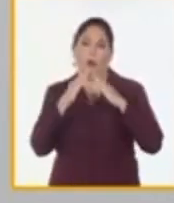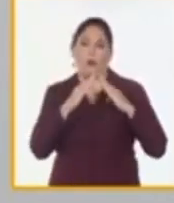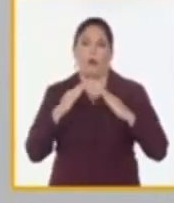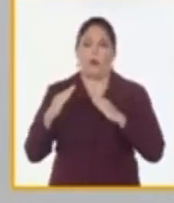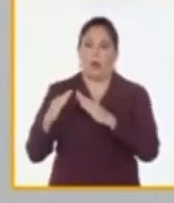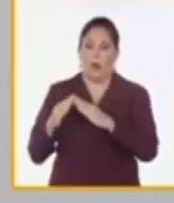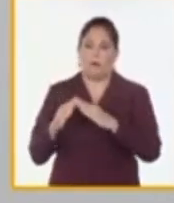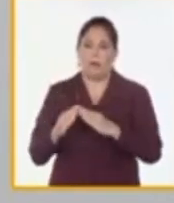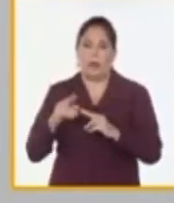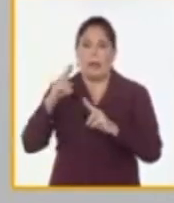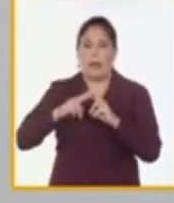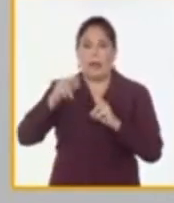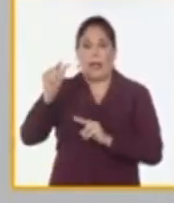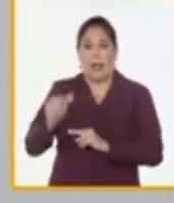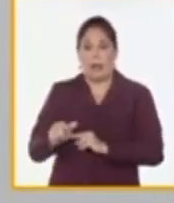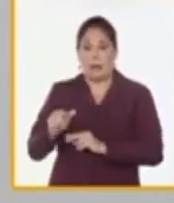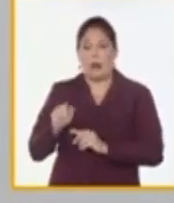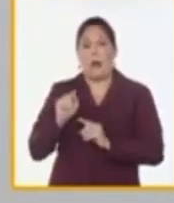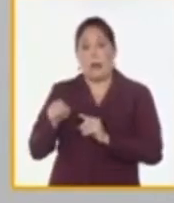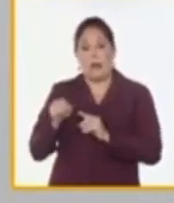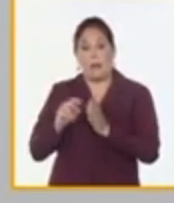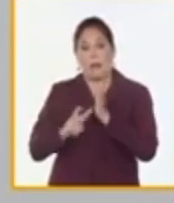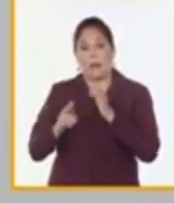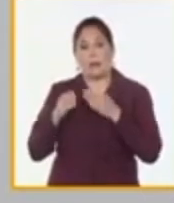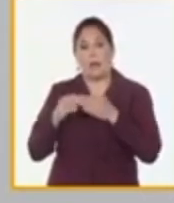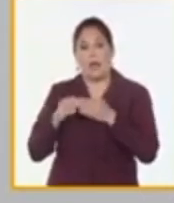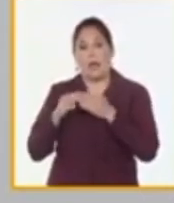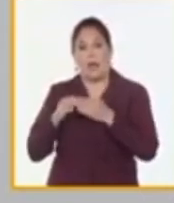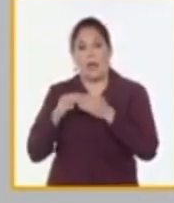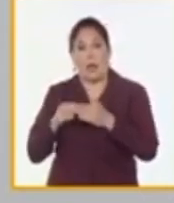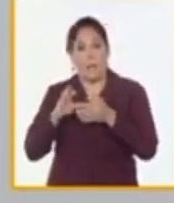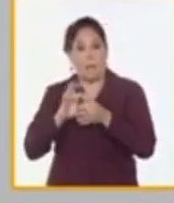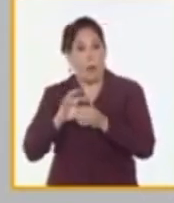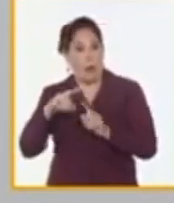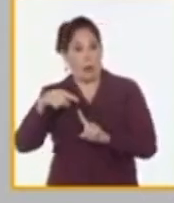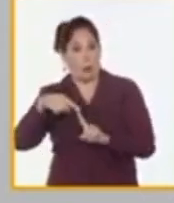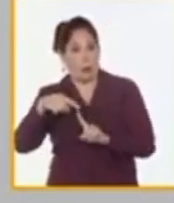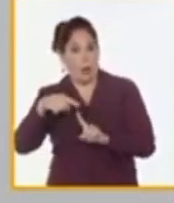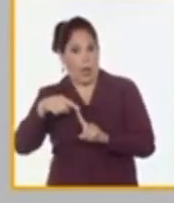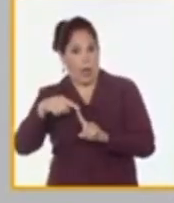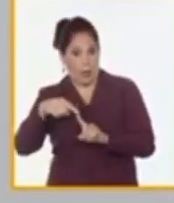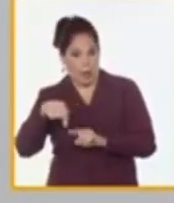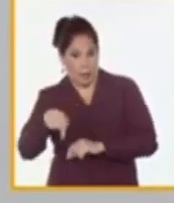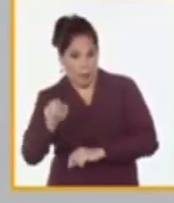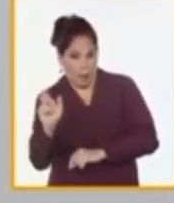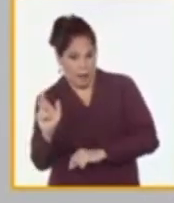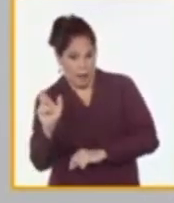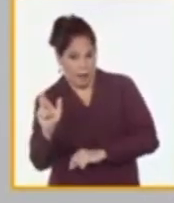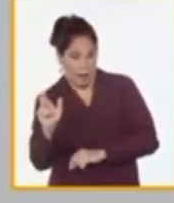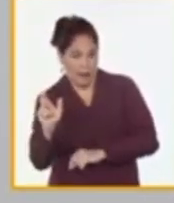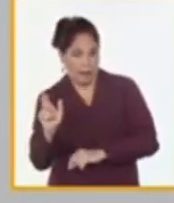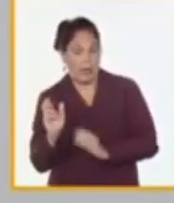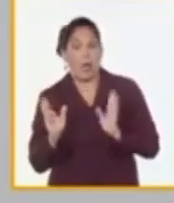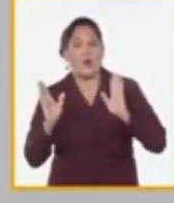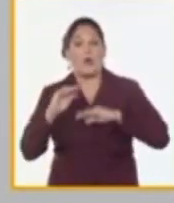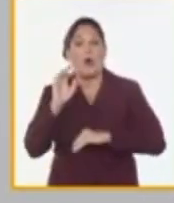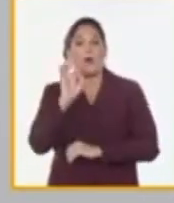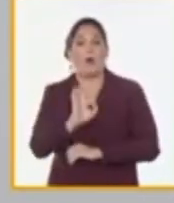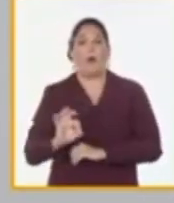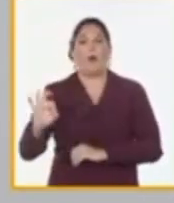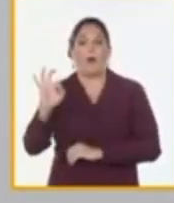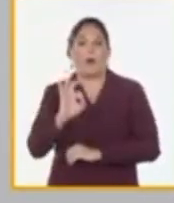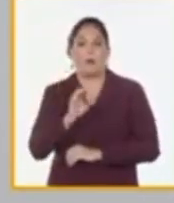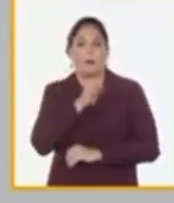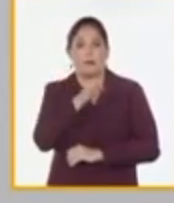guerrilla de teatrero en Granma, en Guantánamo, aunque por esta fecha no se organizaba la cruzada